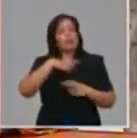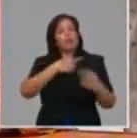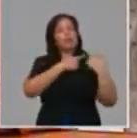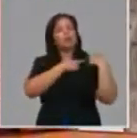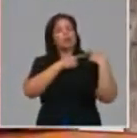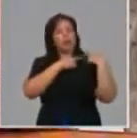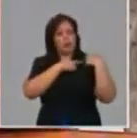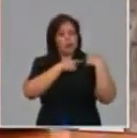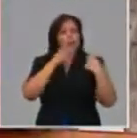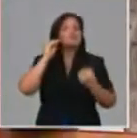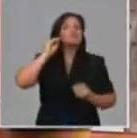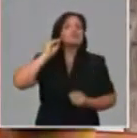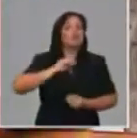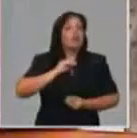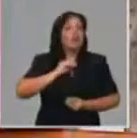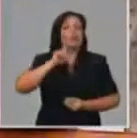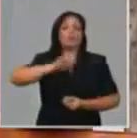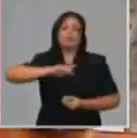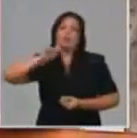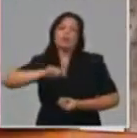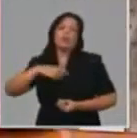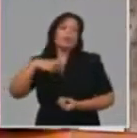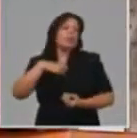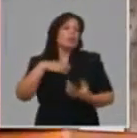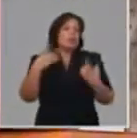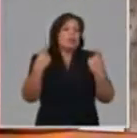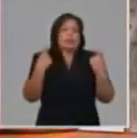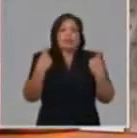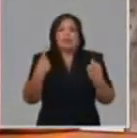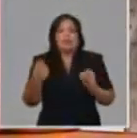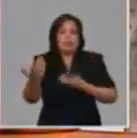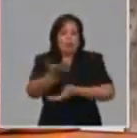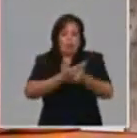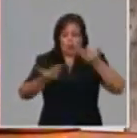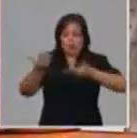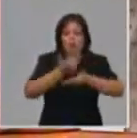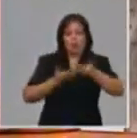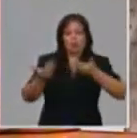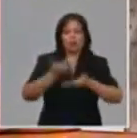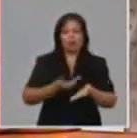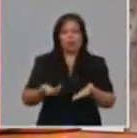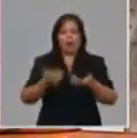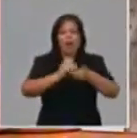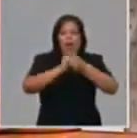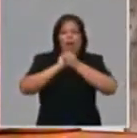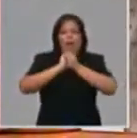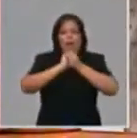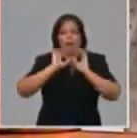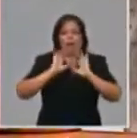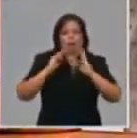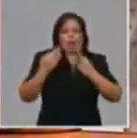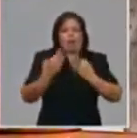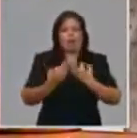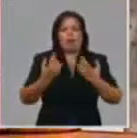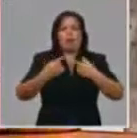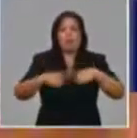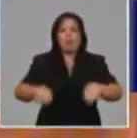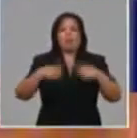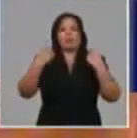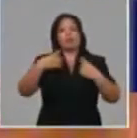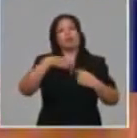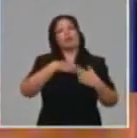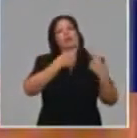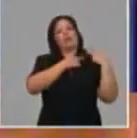la población o sea siente la necesidad de compartir de volver a estar con los amigos con los familiares pero con mucha responsabilidad he visto información